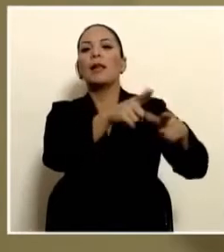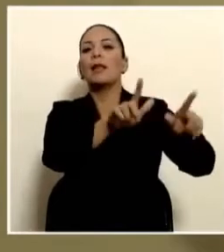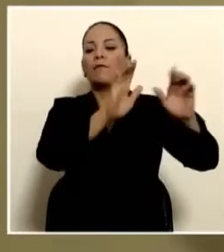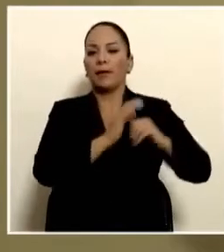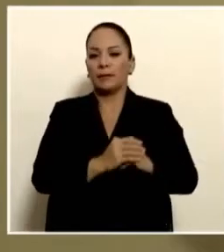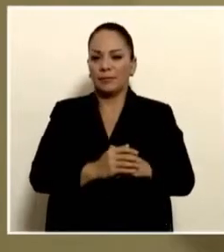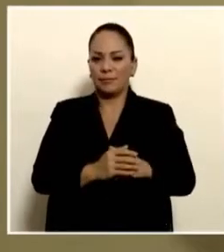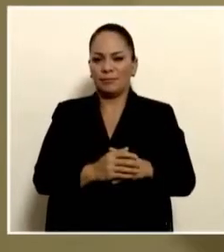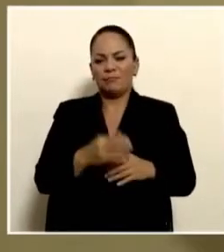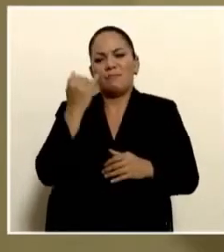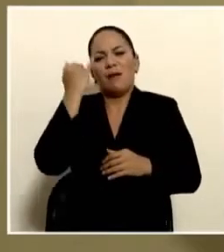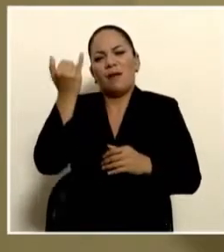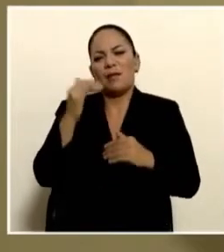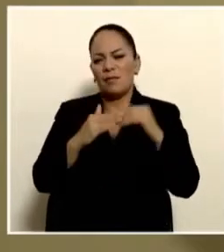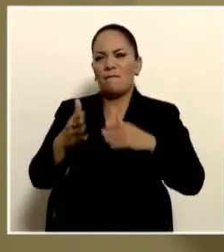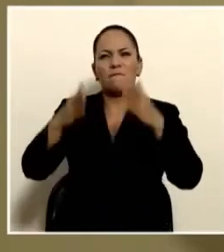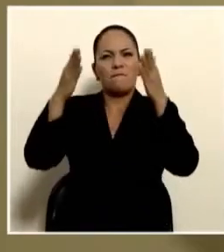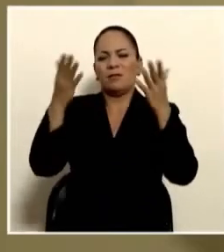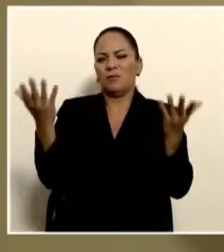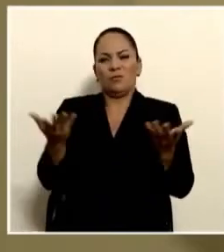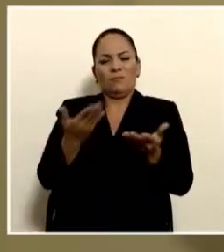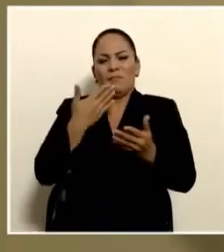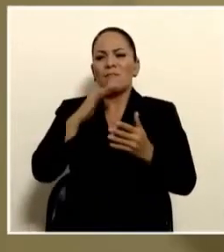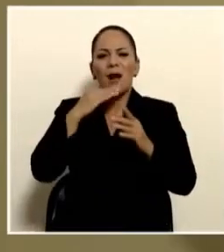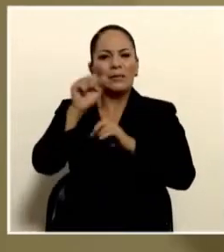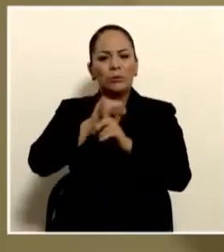haber tenido a esa gente en condiciones inaceptables?